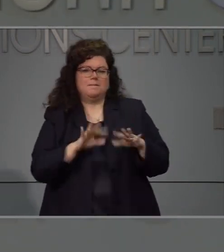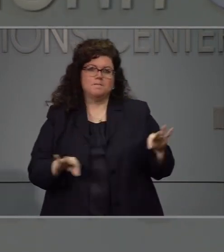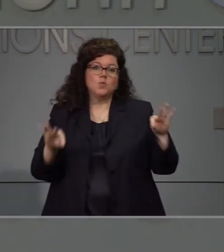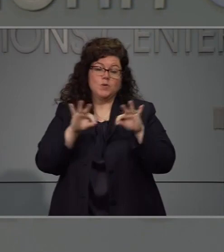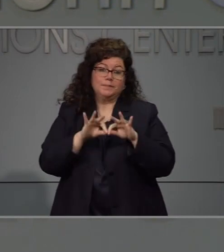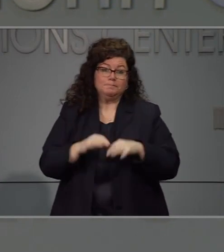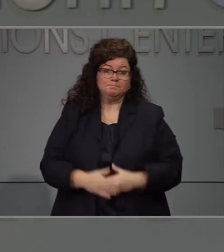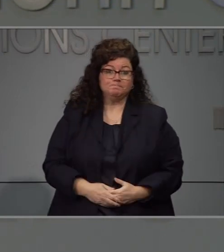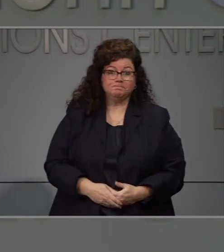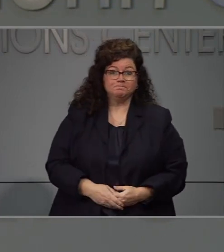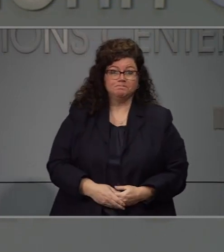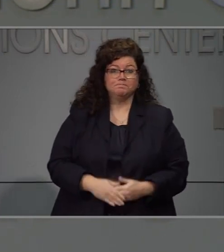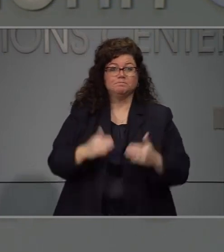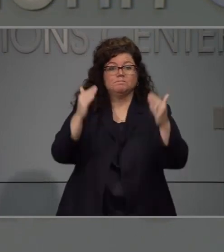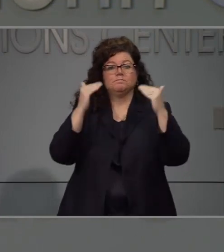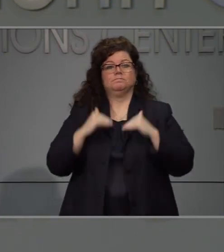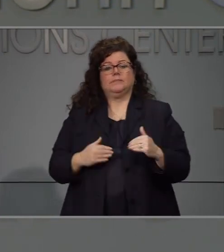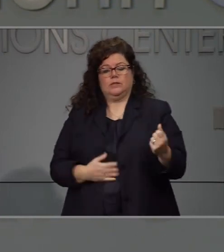Gracias. siguiente.